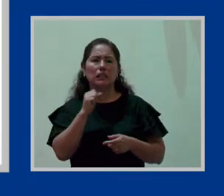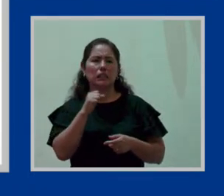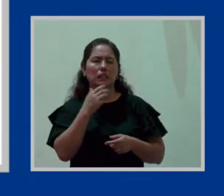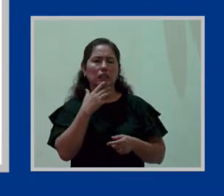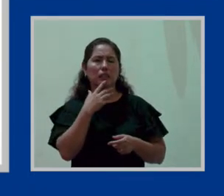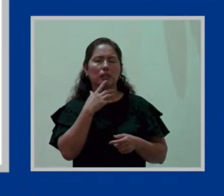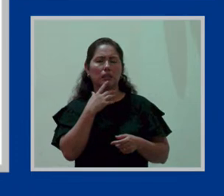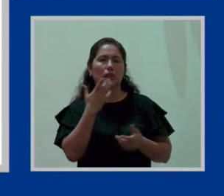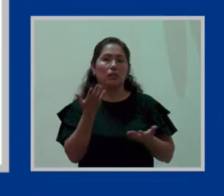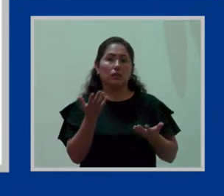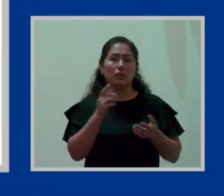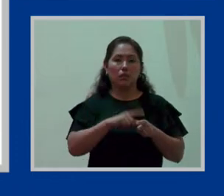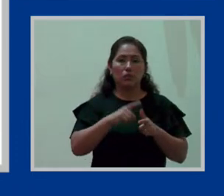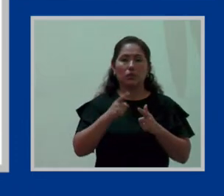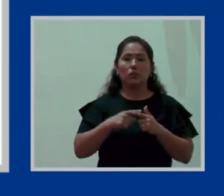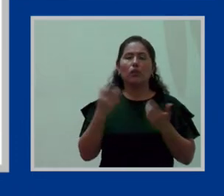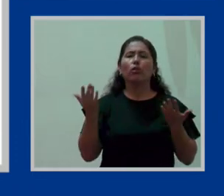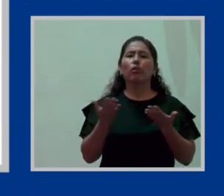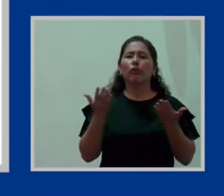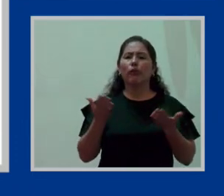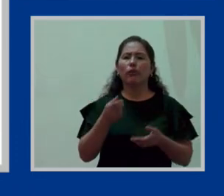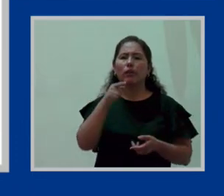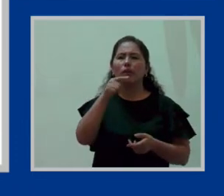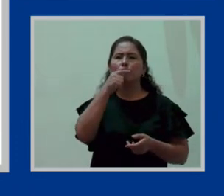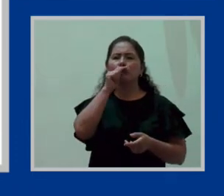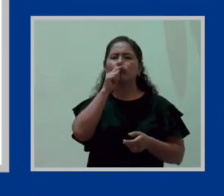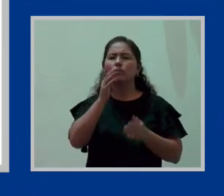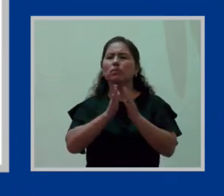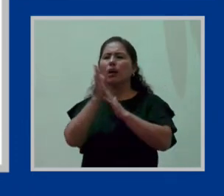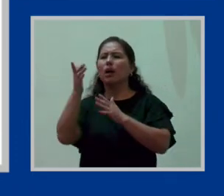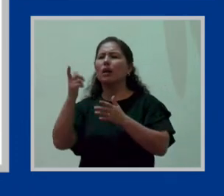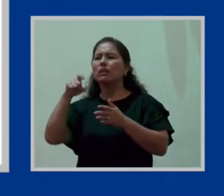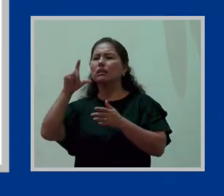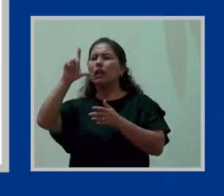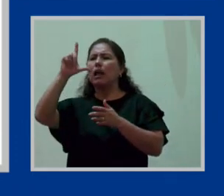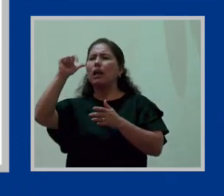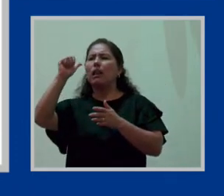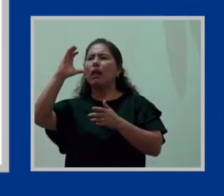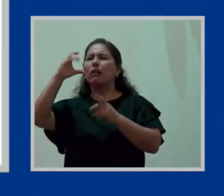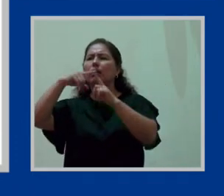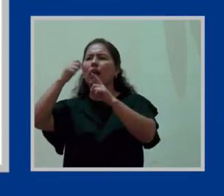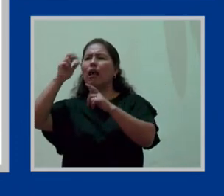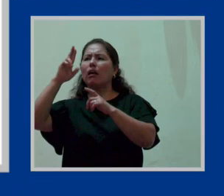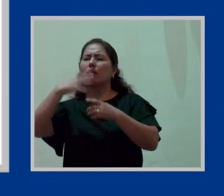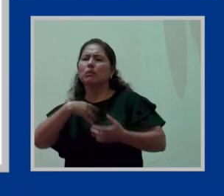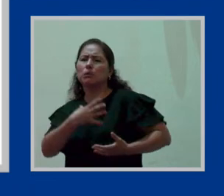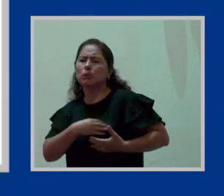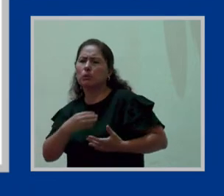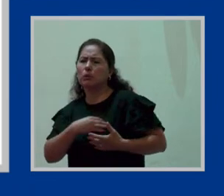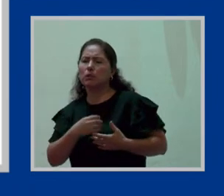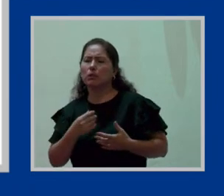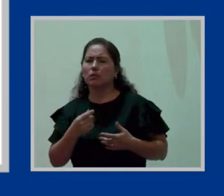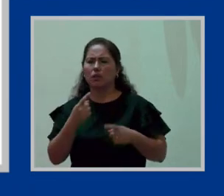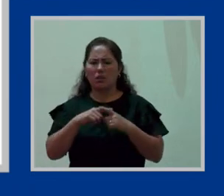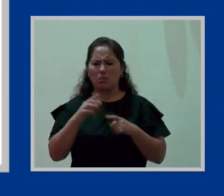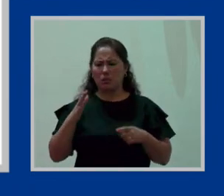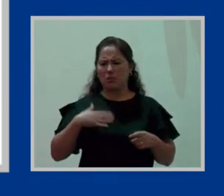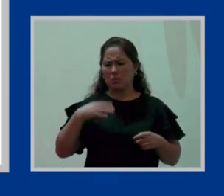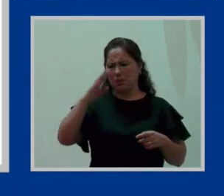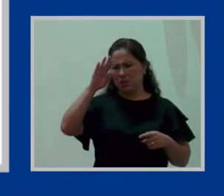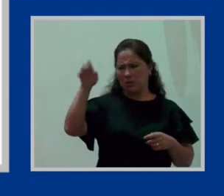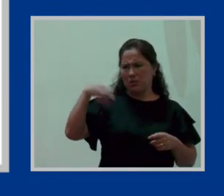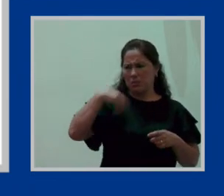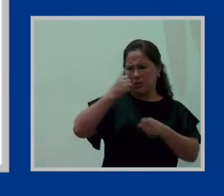entonces y dónde va esa señora que es de limpieza oiga pero no son mis empleadas es un